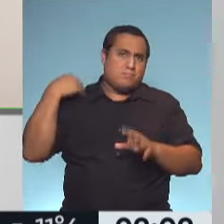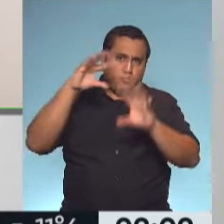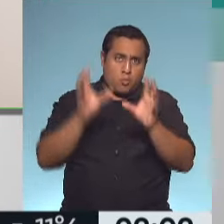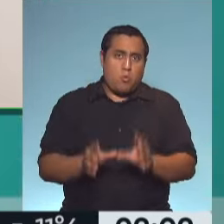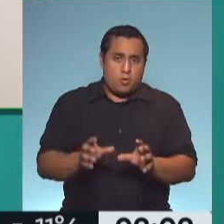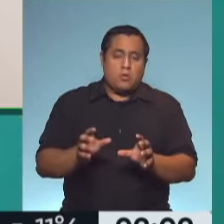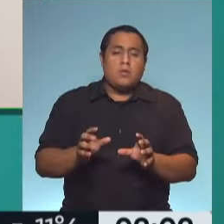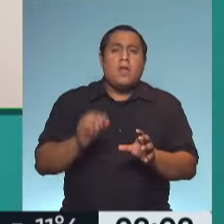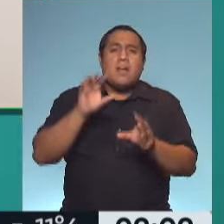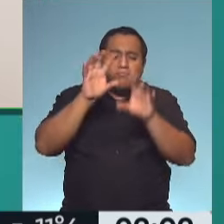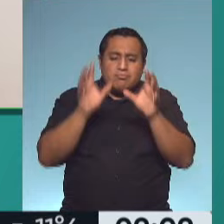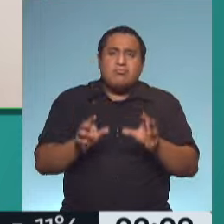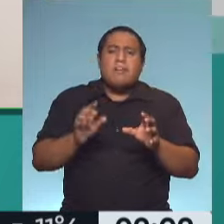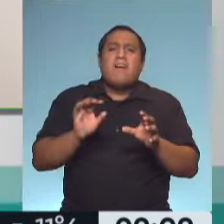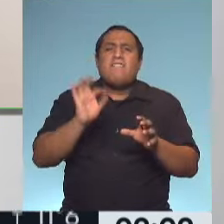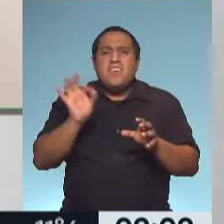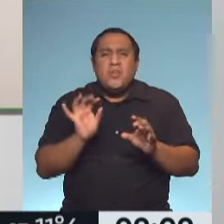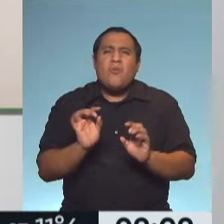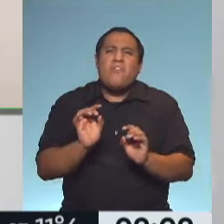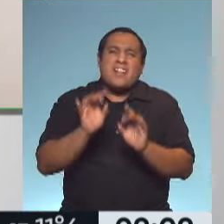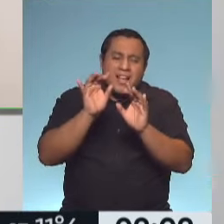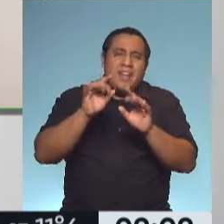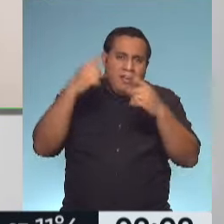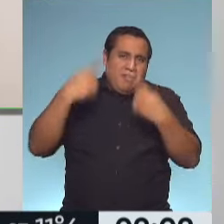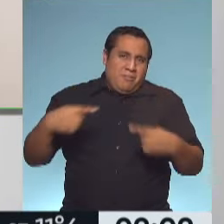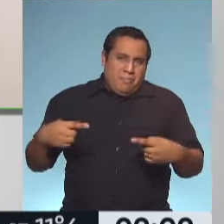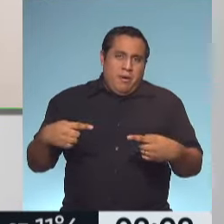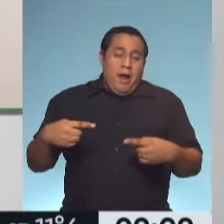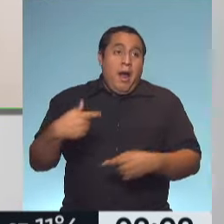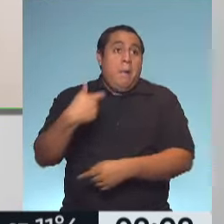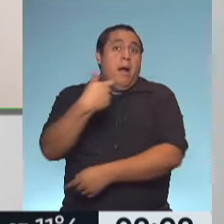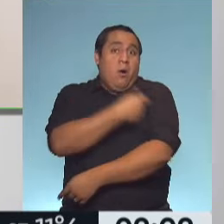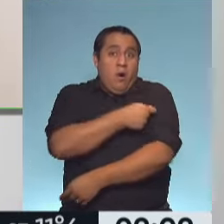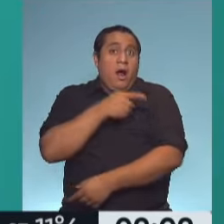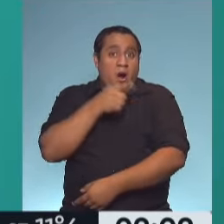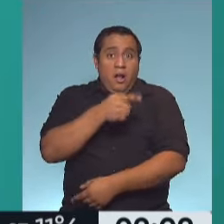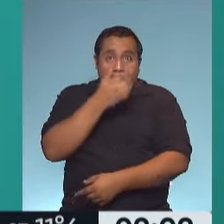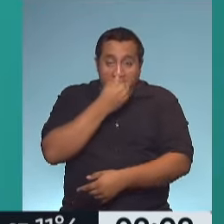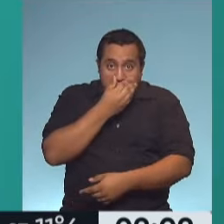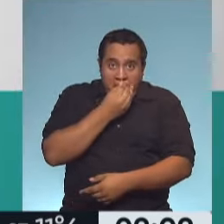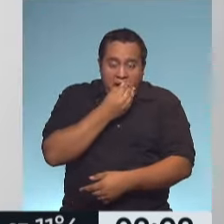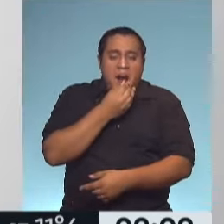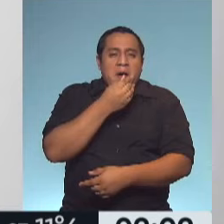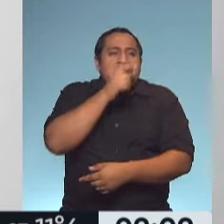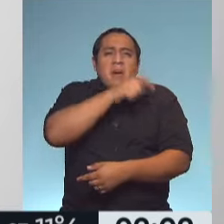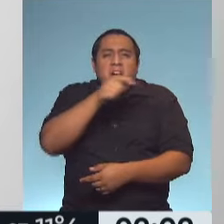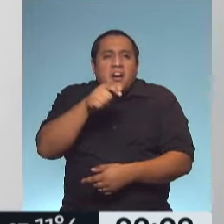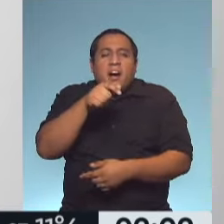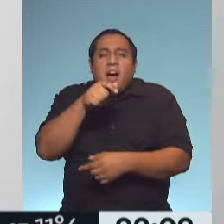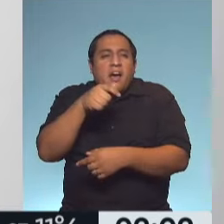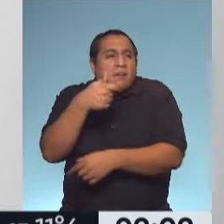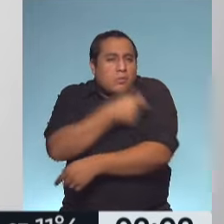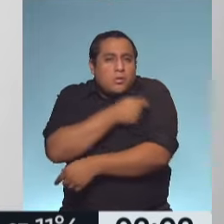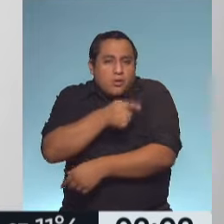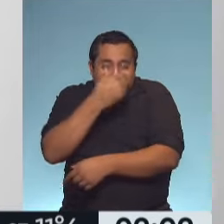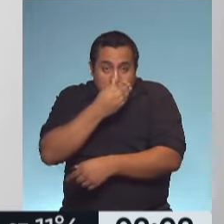a hacer infecciones bacterianas y virales. Y una cosa interesante con esto es que la vacuna antigripal demostró que los pacientes vacunados contra la gripe